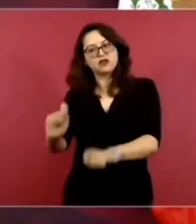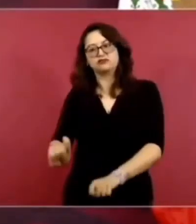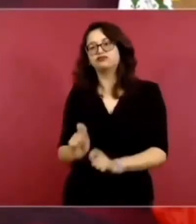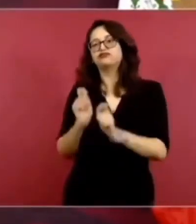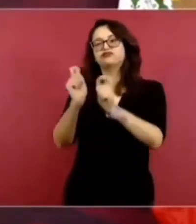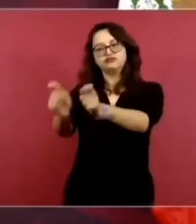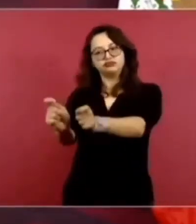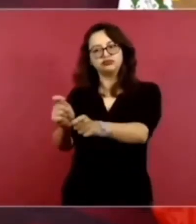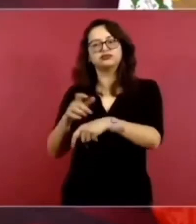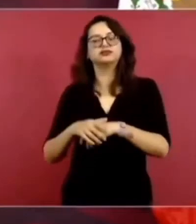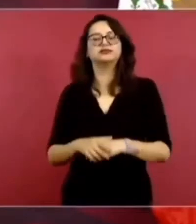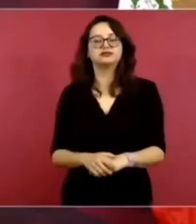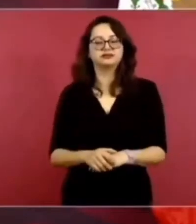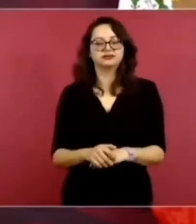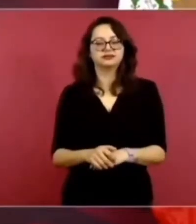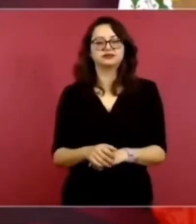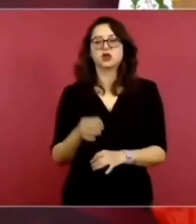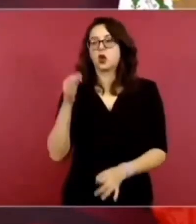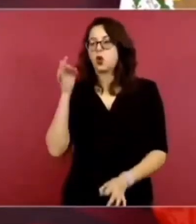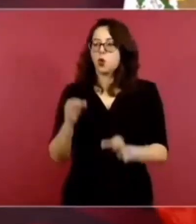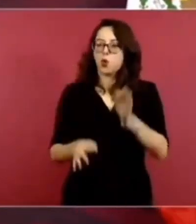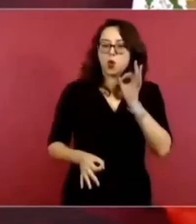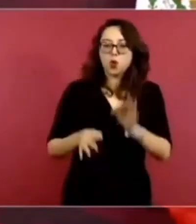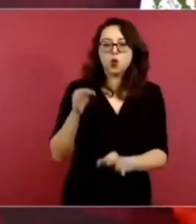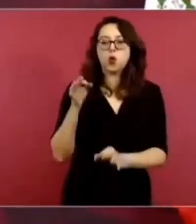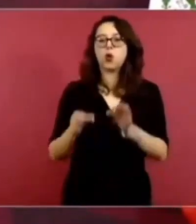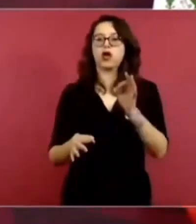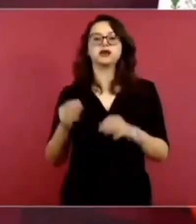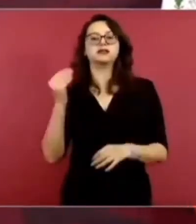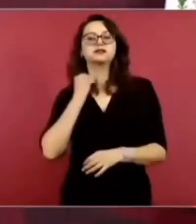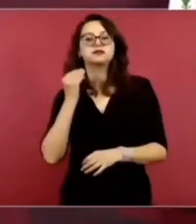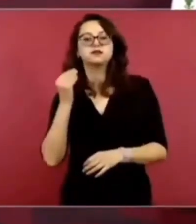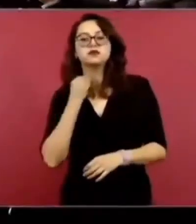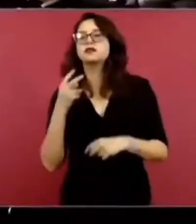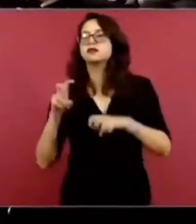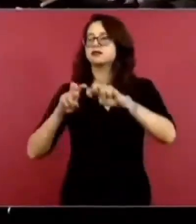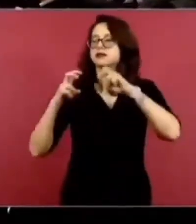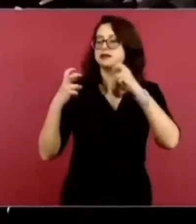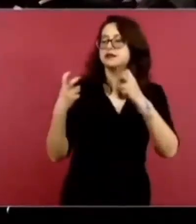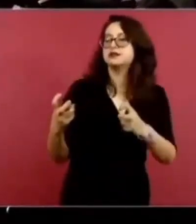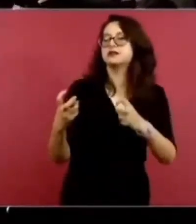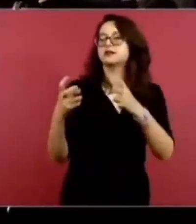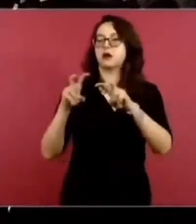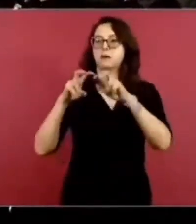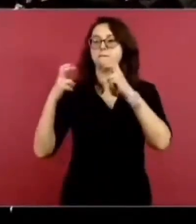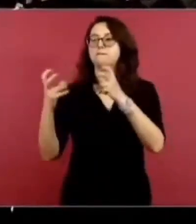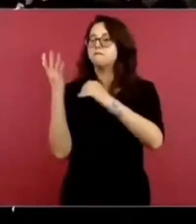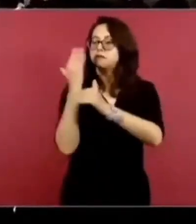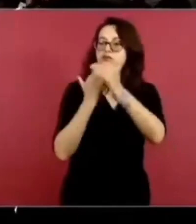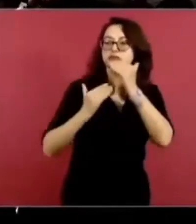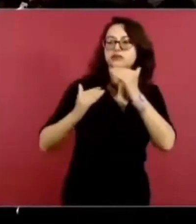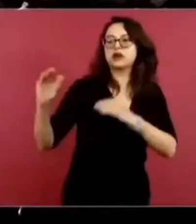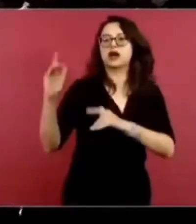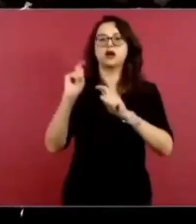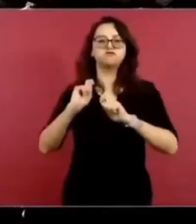y jueces magistrados ministros